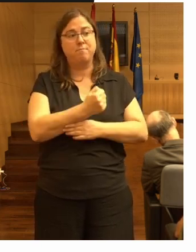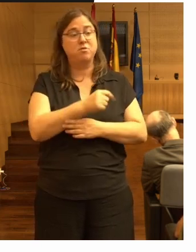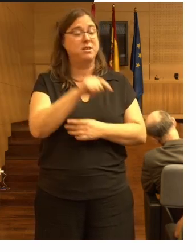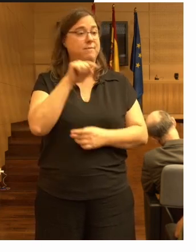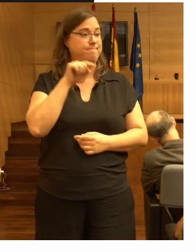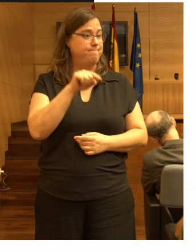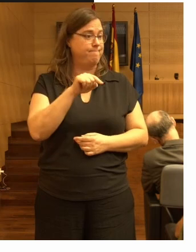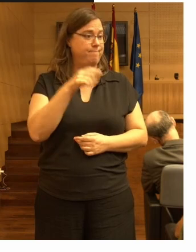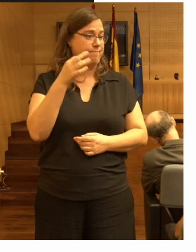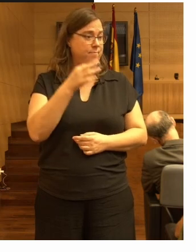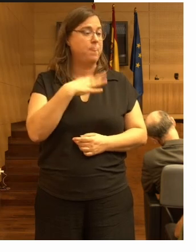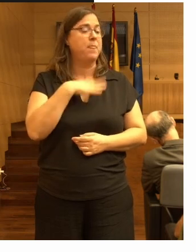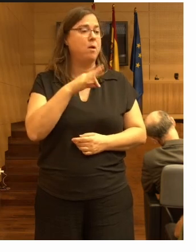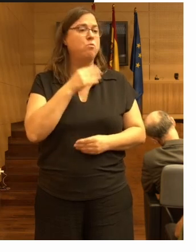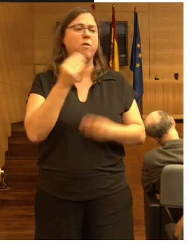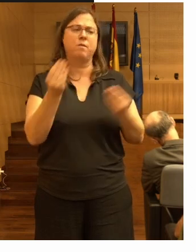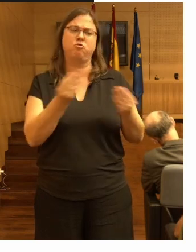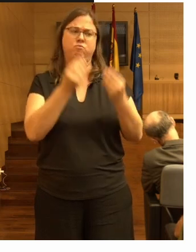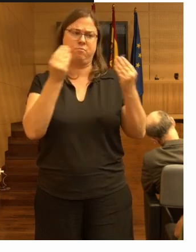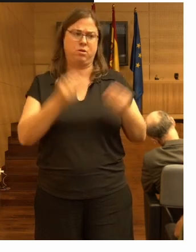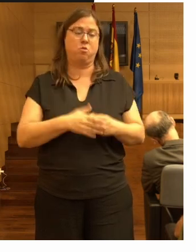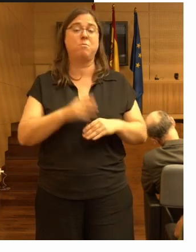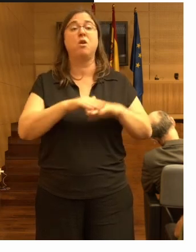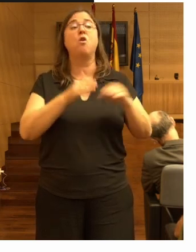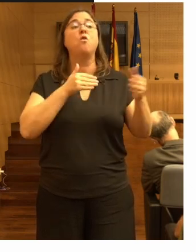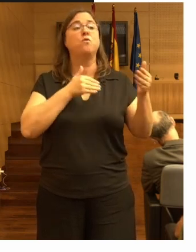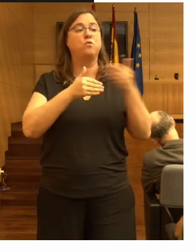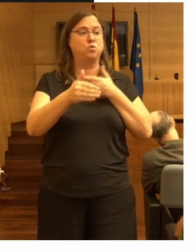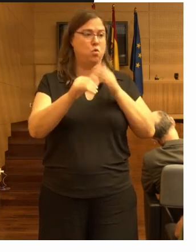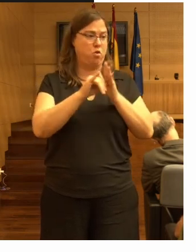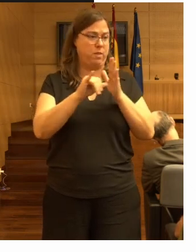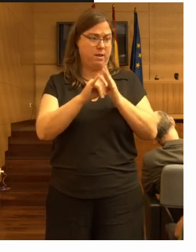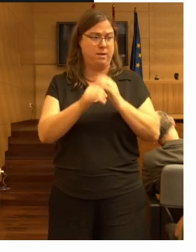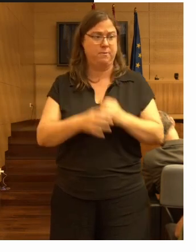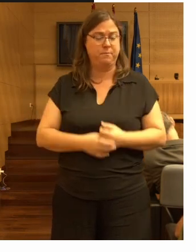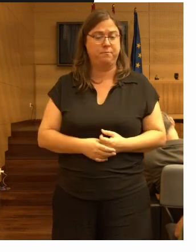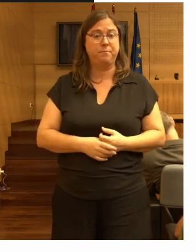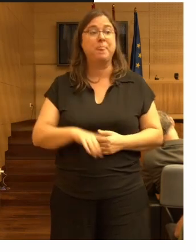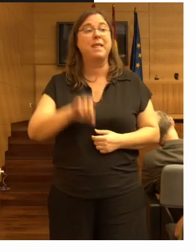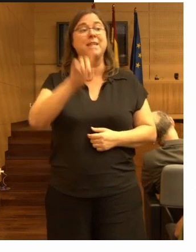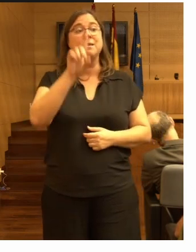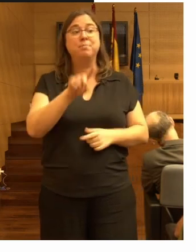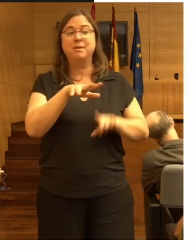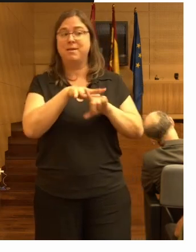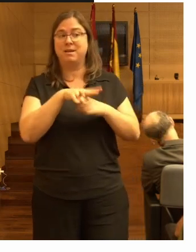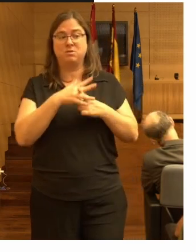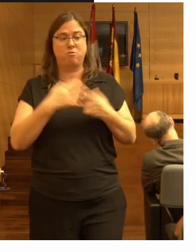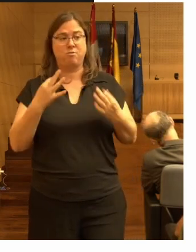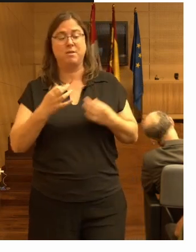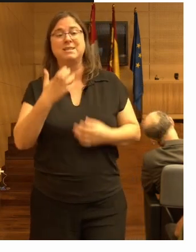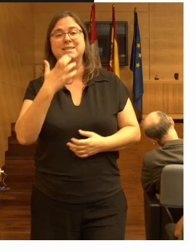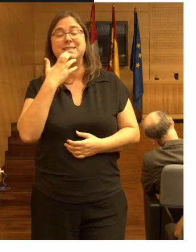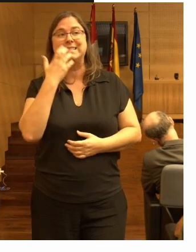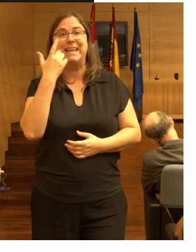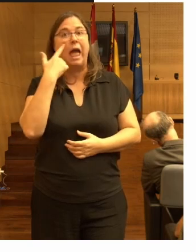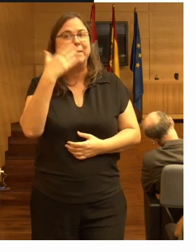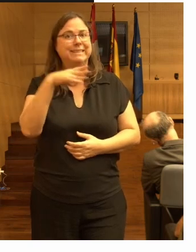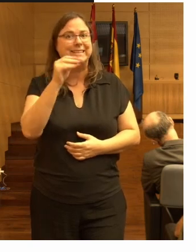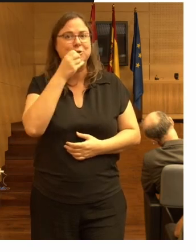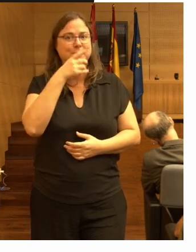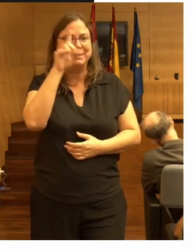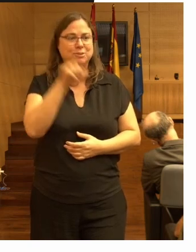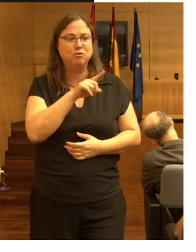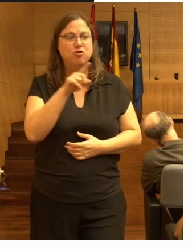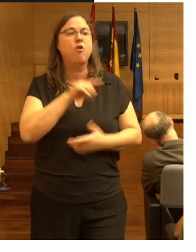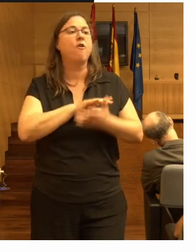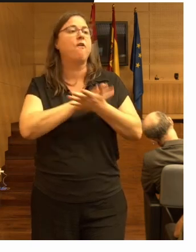podemos hacerlo mucho mejor en un futuro próximo en la primera situación si lo he entendido bien estamos